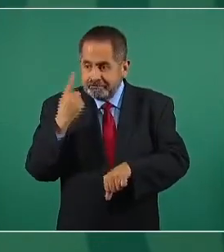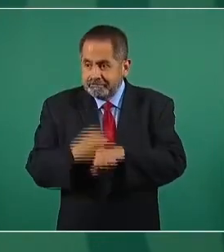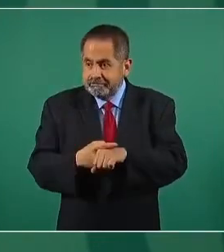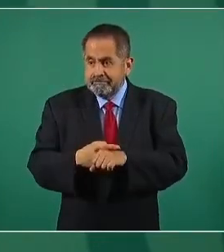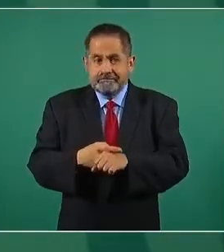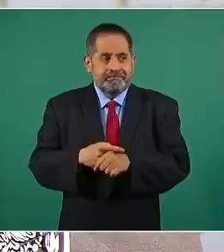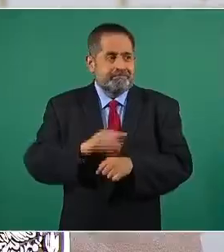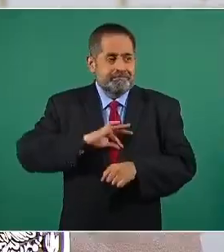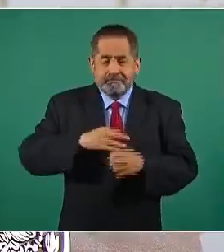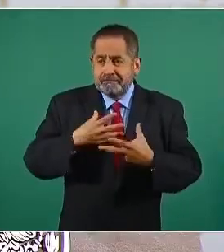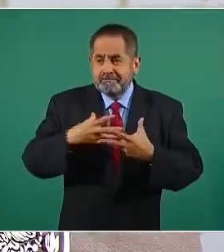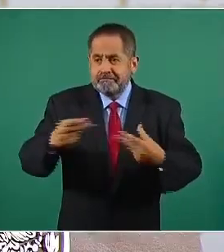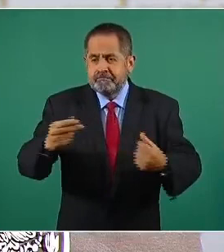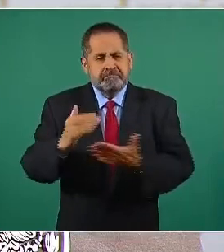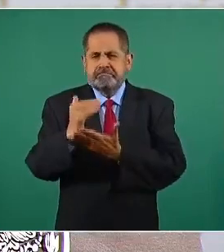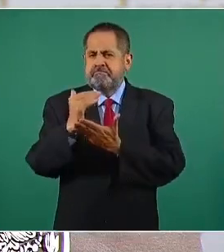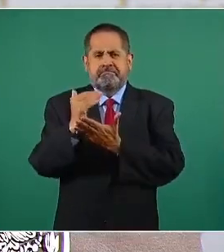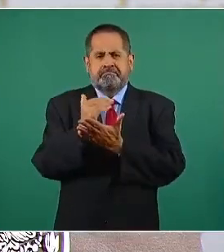contagio y